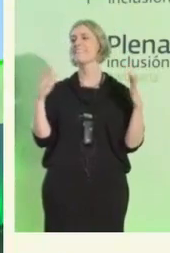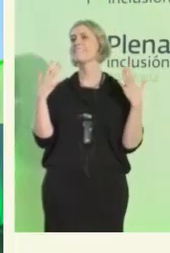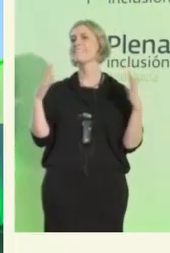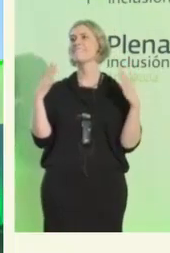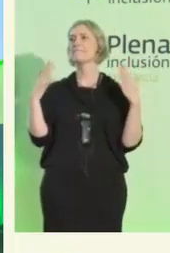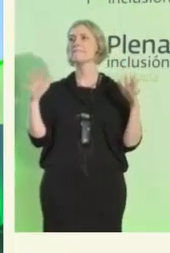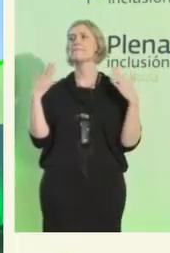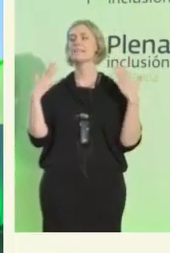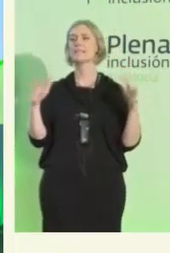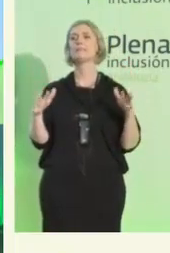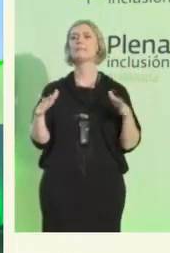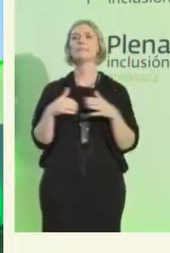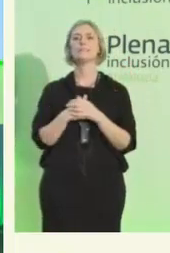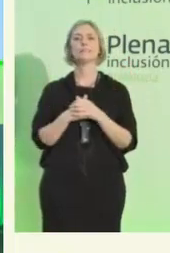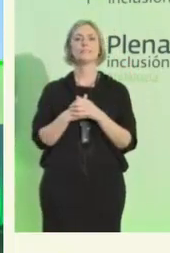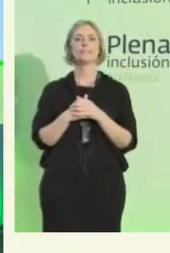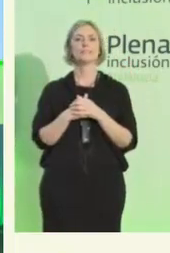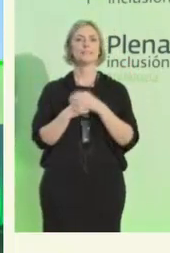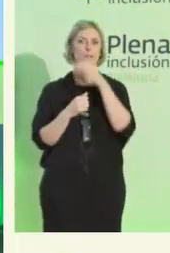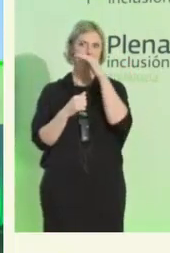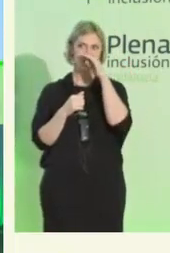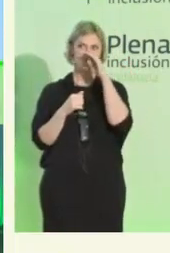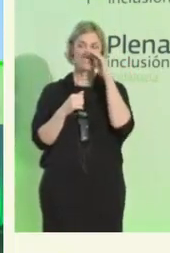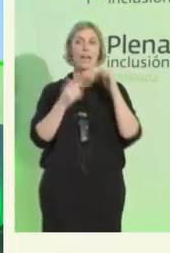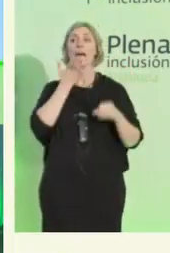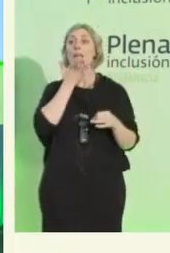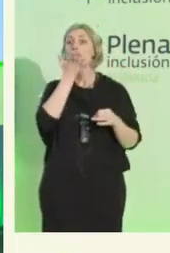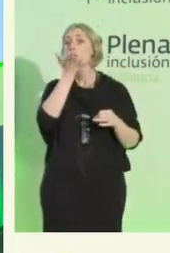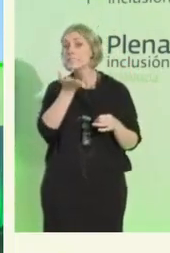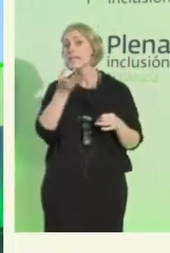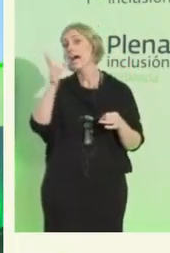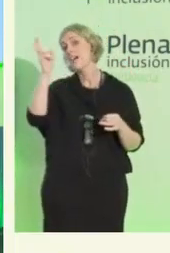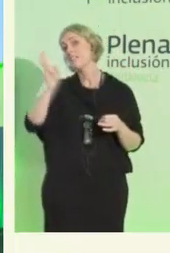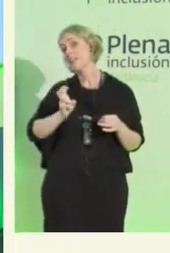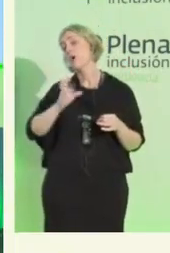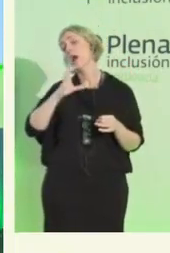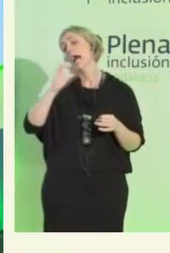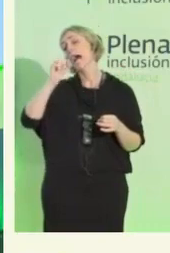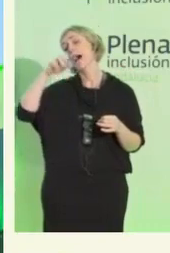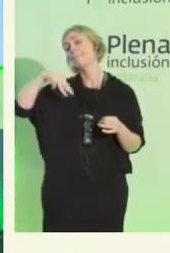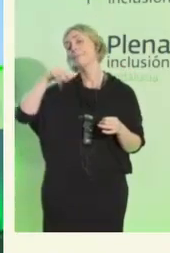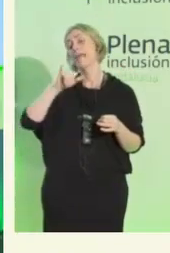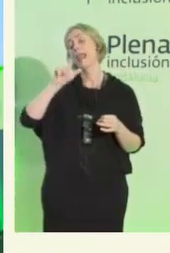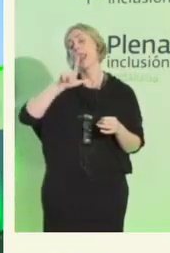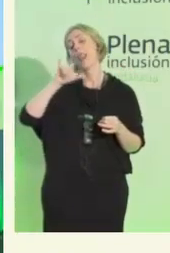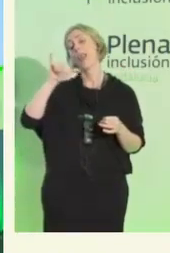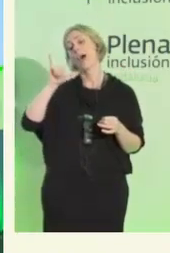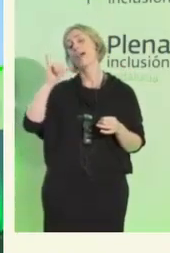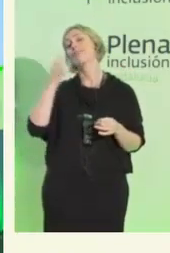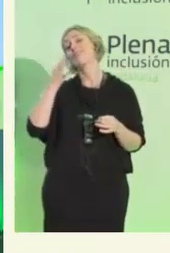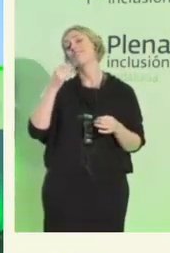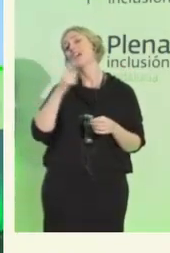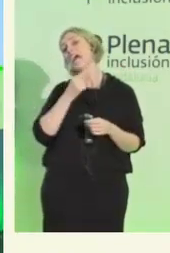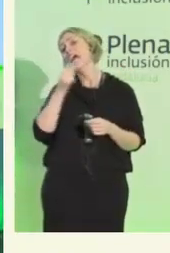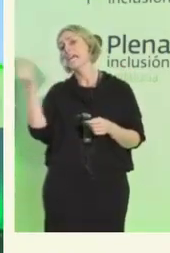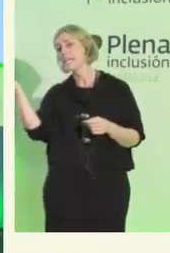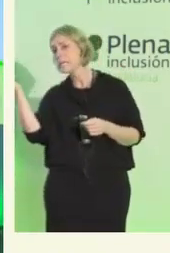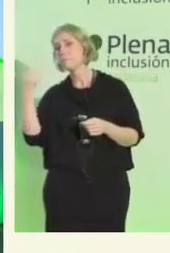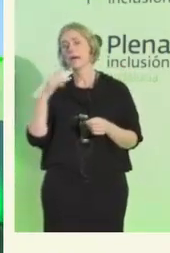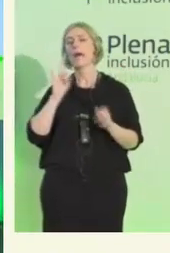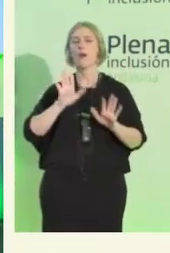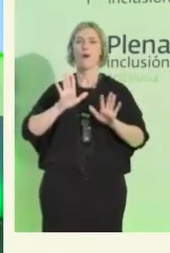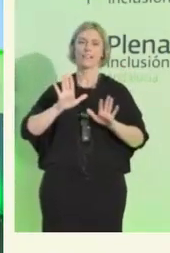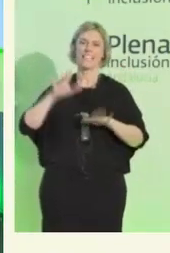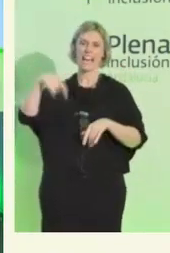Desde República Checa, Camil, que se tuvo que ir, pero aquí está presente. Y muchísimas gracias a Camil, le damos las